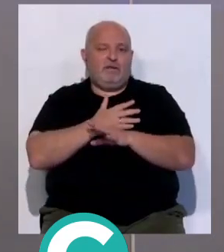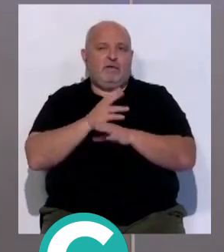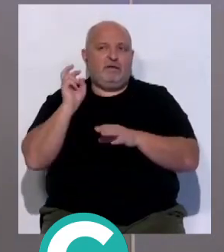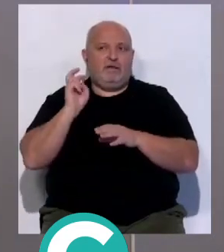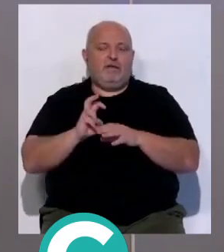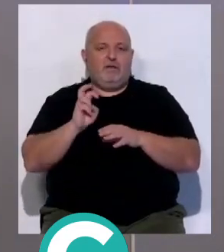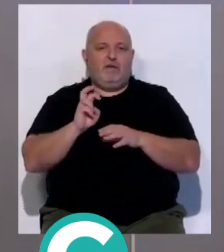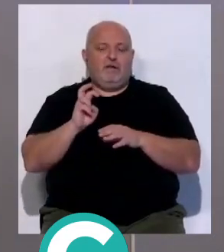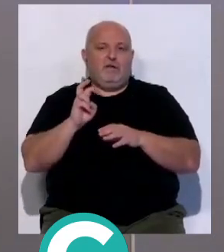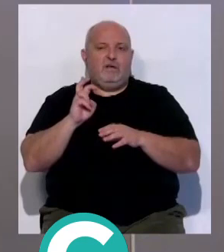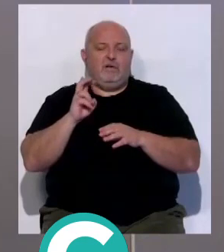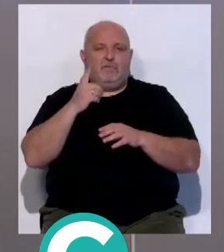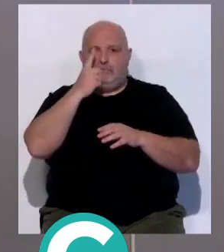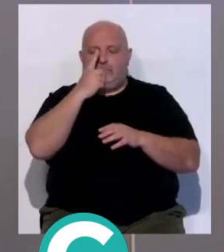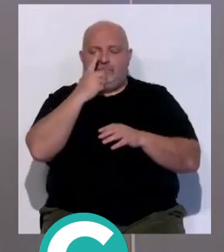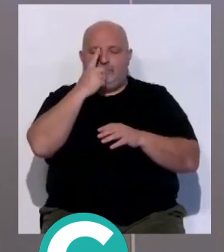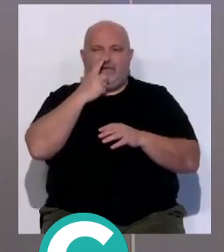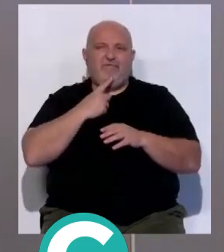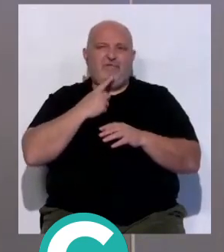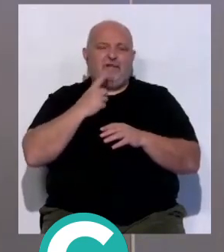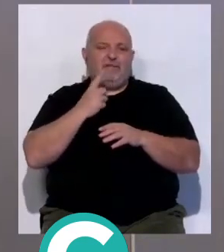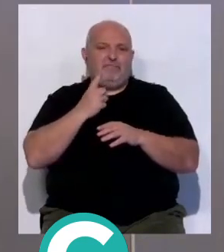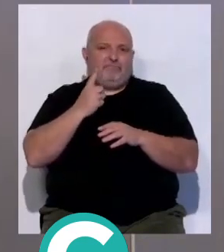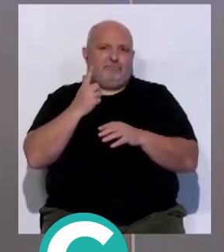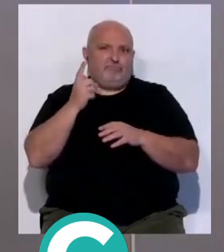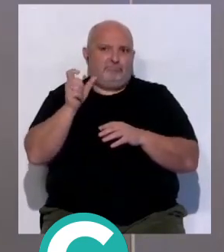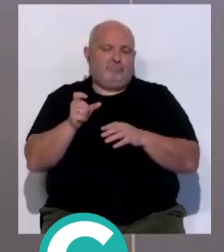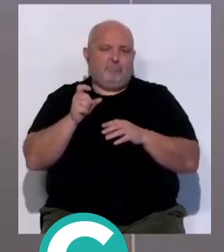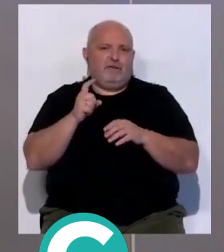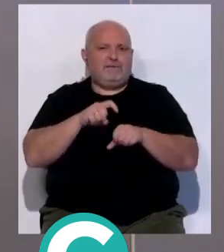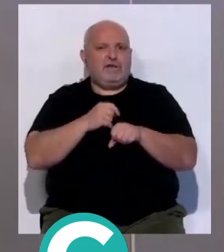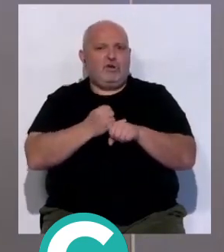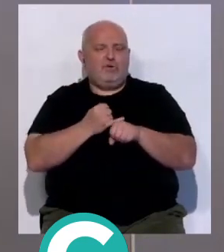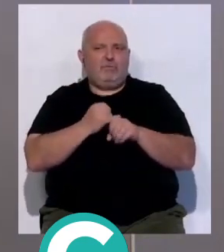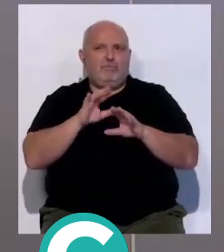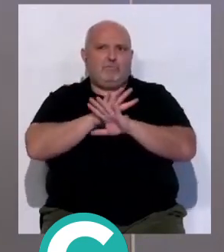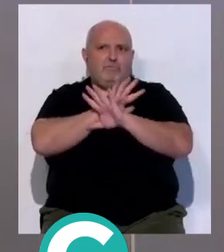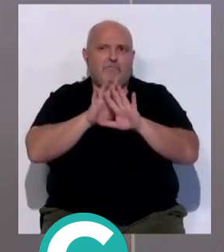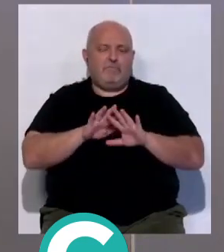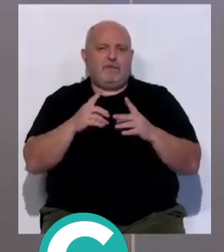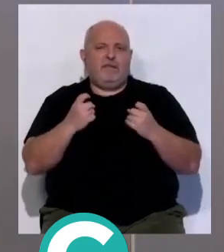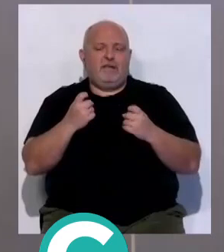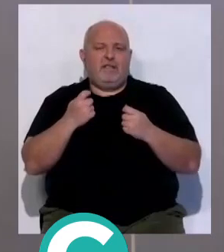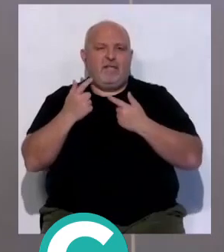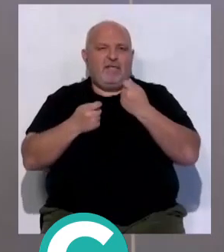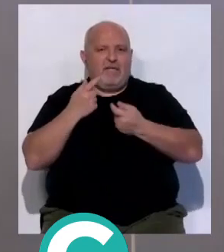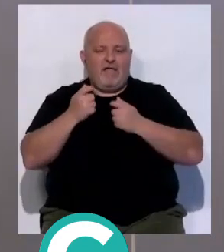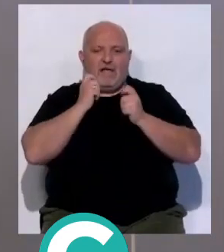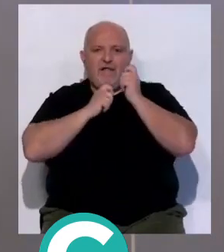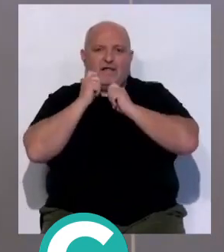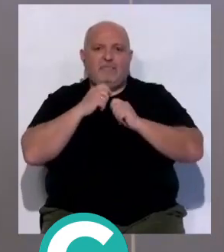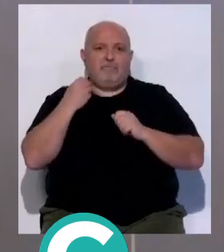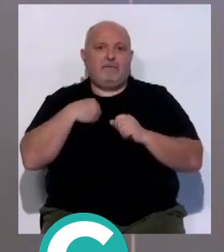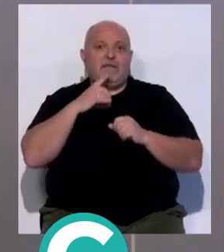vino de Uruguay con un perfil bajo, un jugador que psicológicamente necesitaba mucho cariño, mucho apoyo,